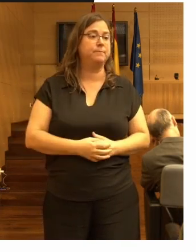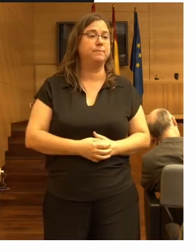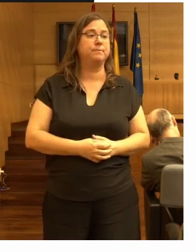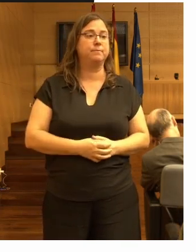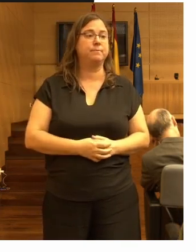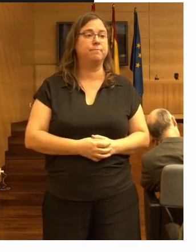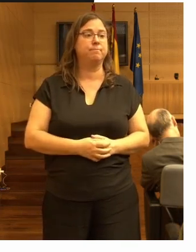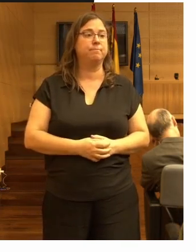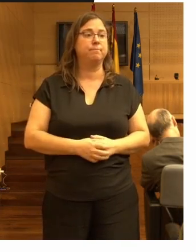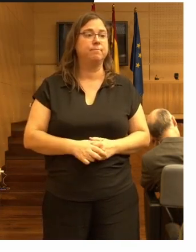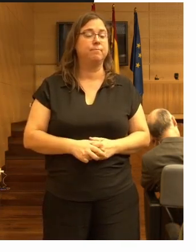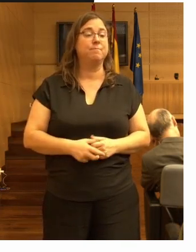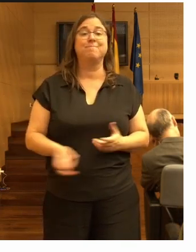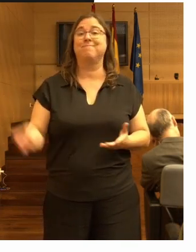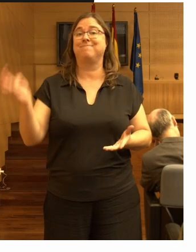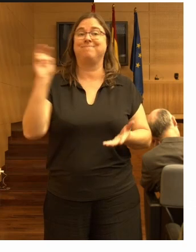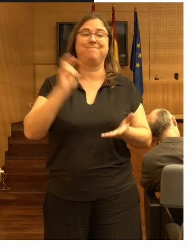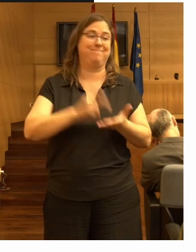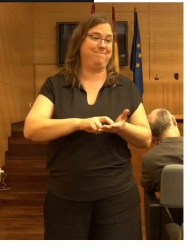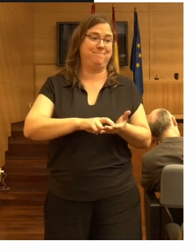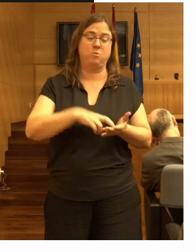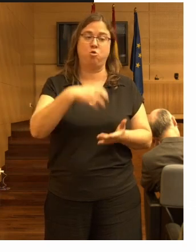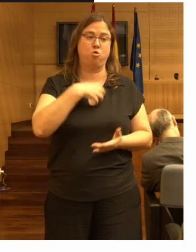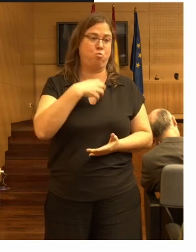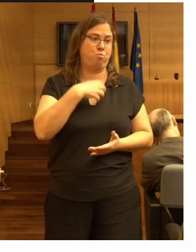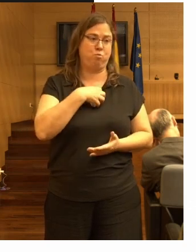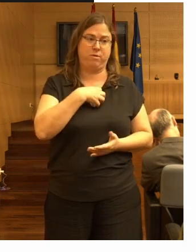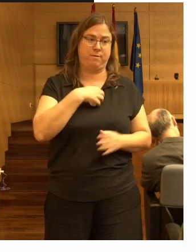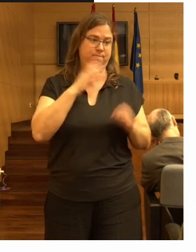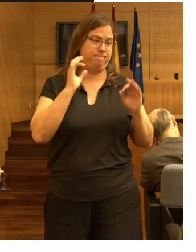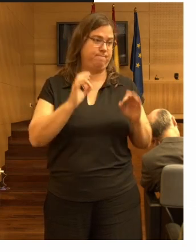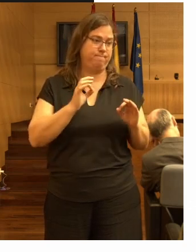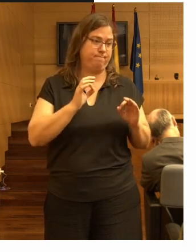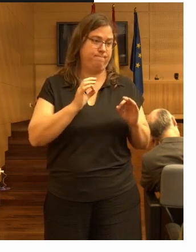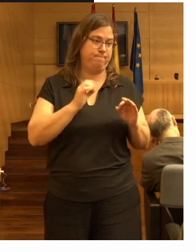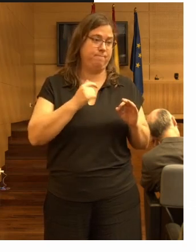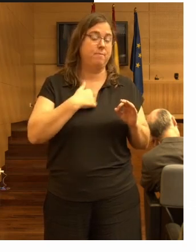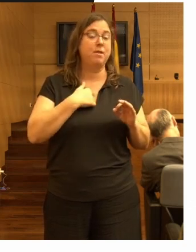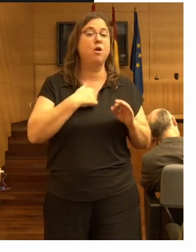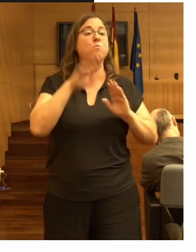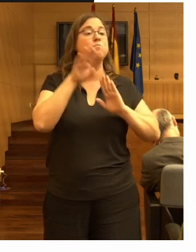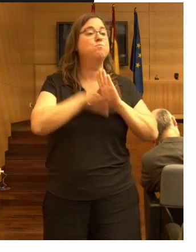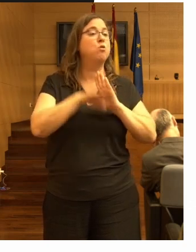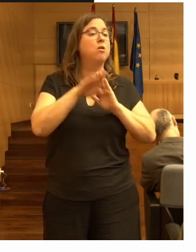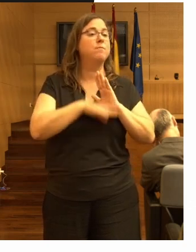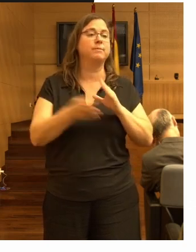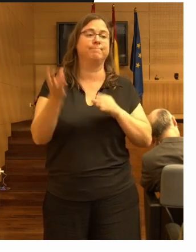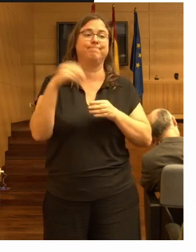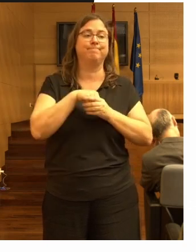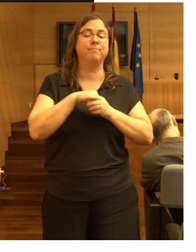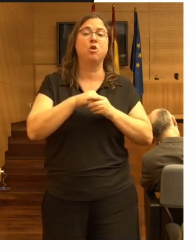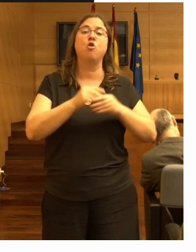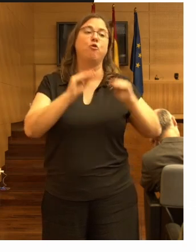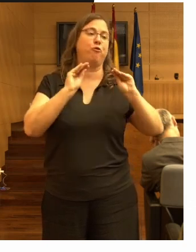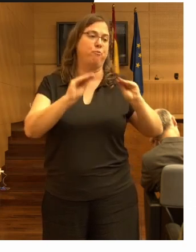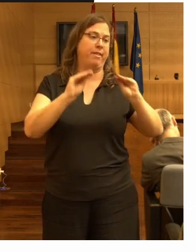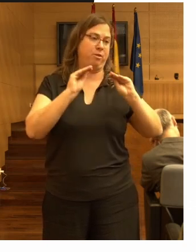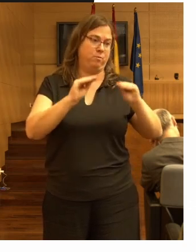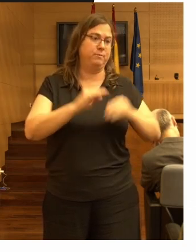no se pueden levantar en absoluto de esa posición entonces como parte del programa tendríamos que dar una formación